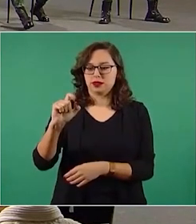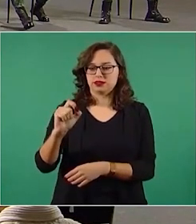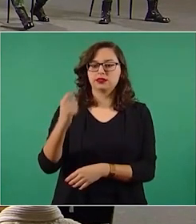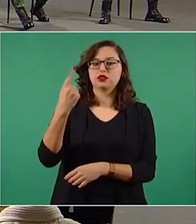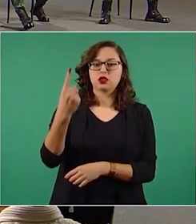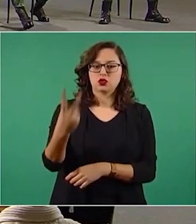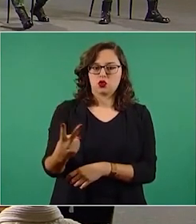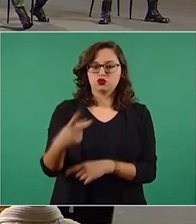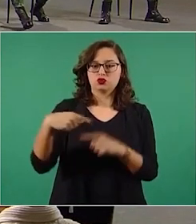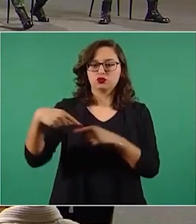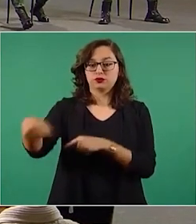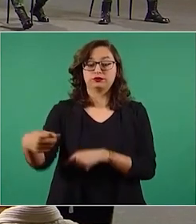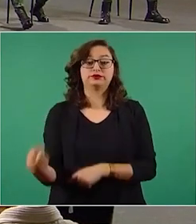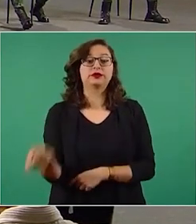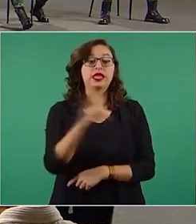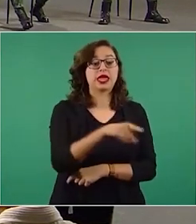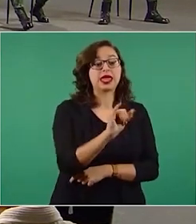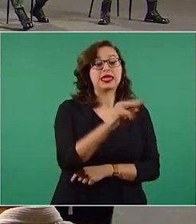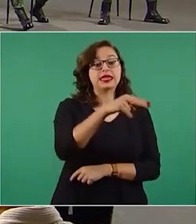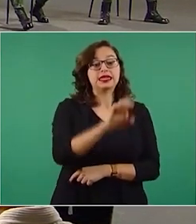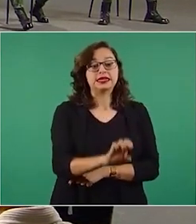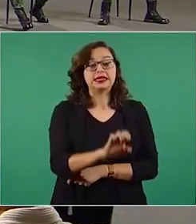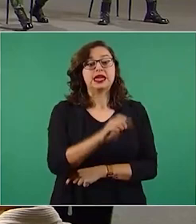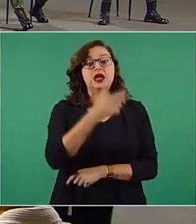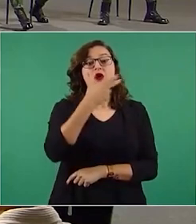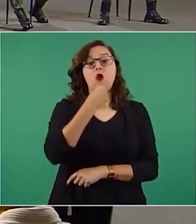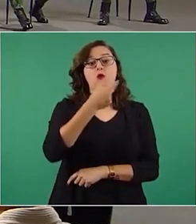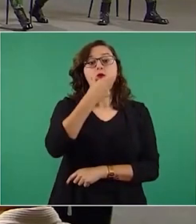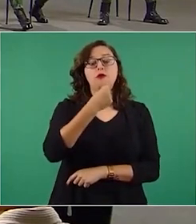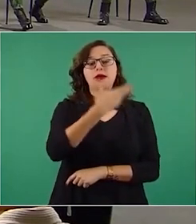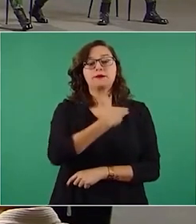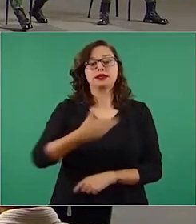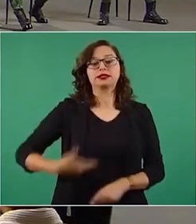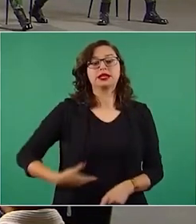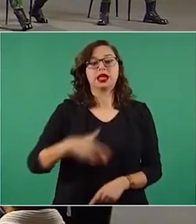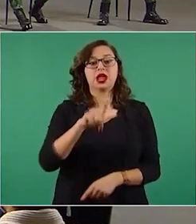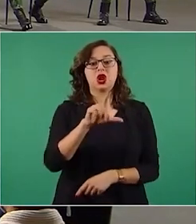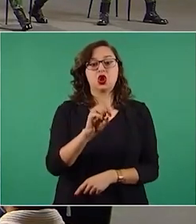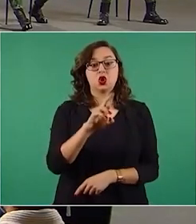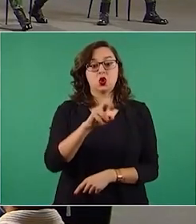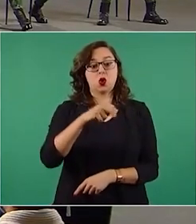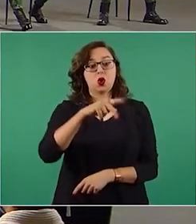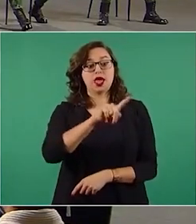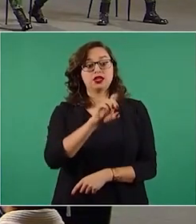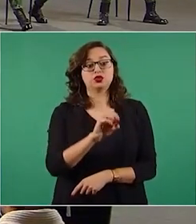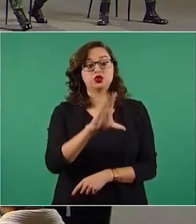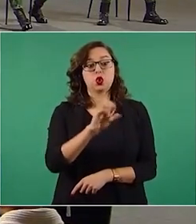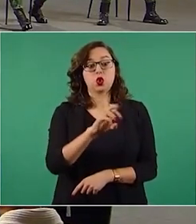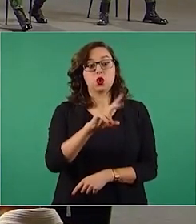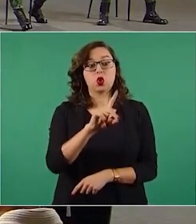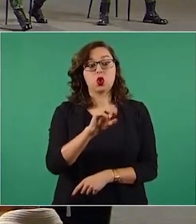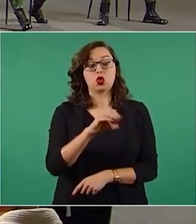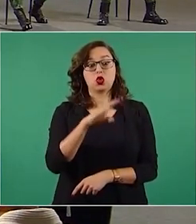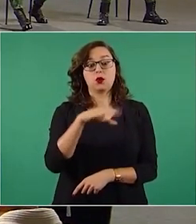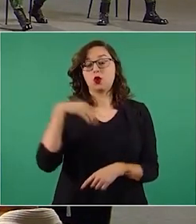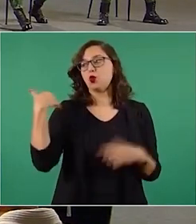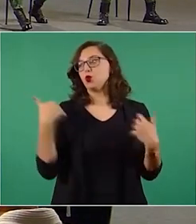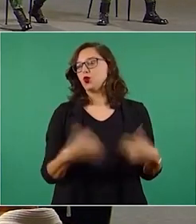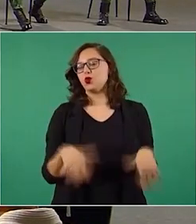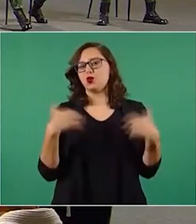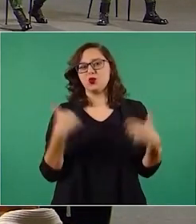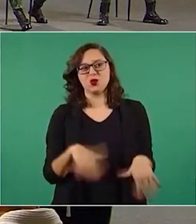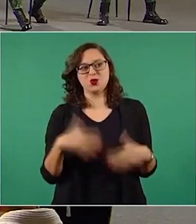Lorenzo Córdoba del INE se va a rayar, 4